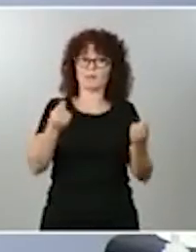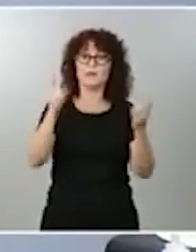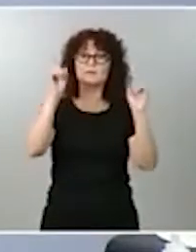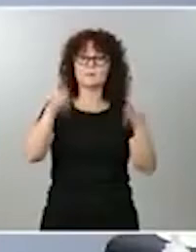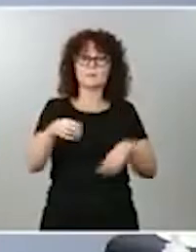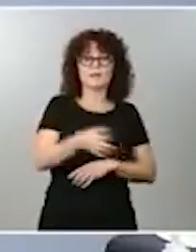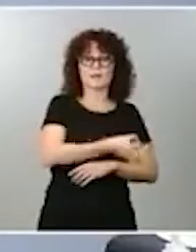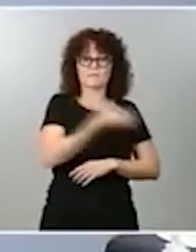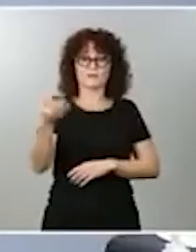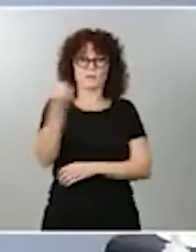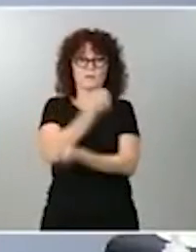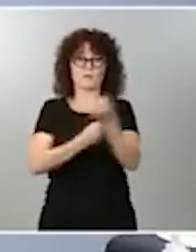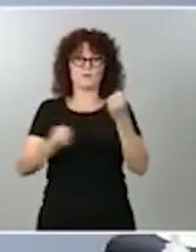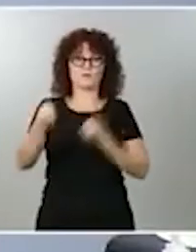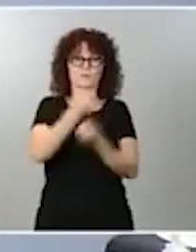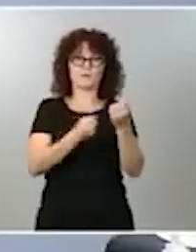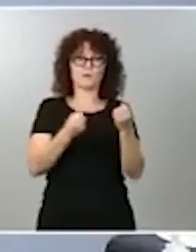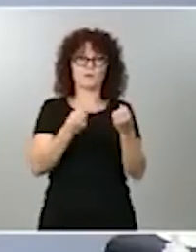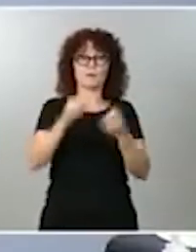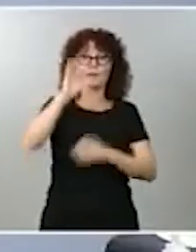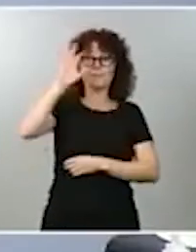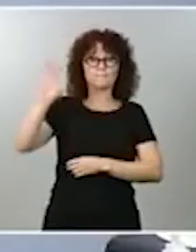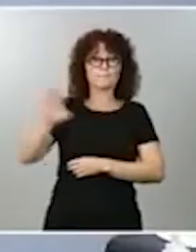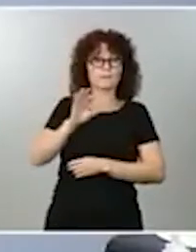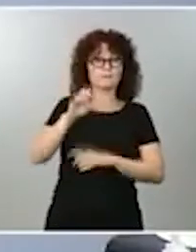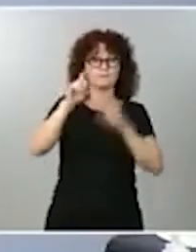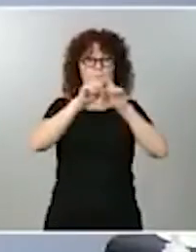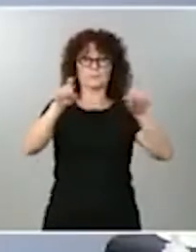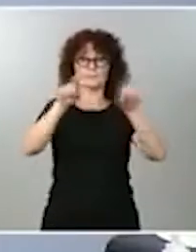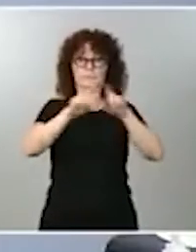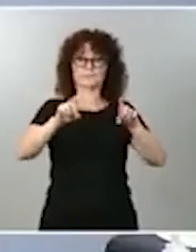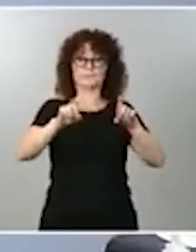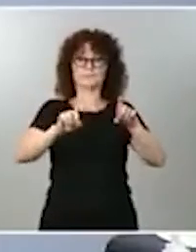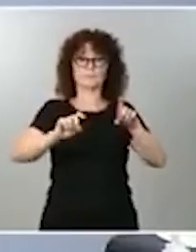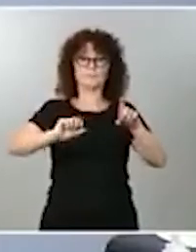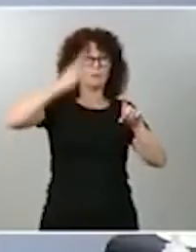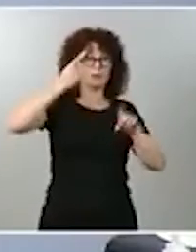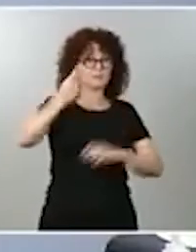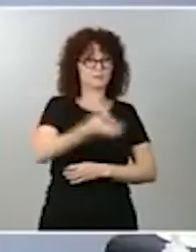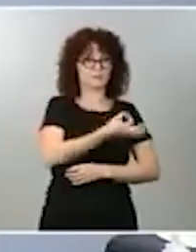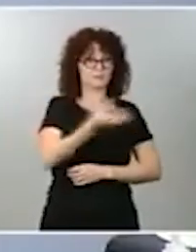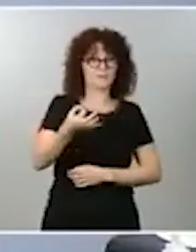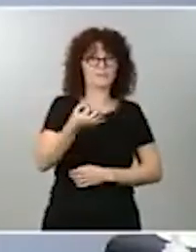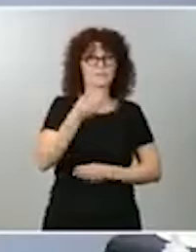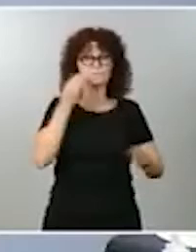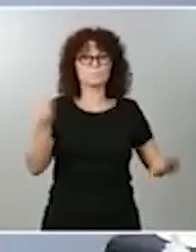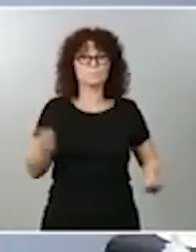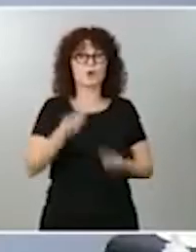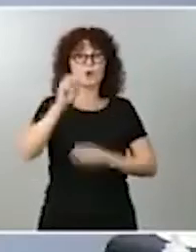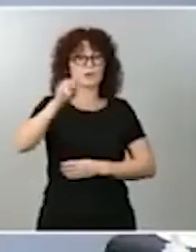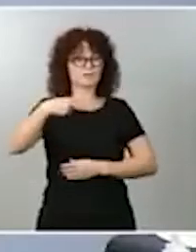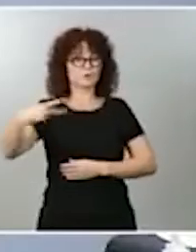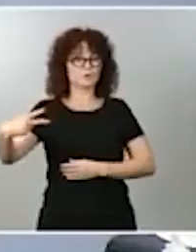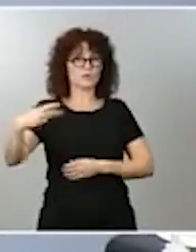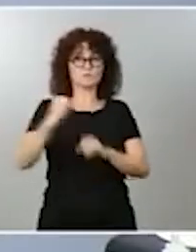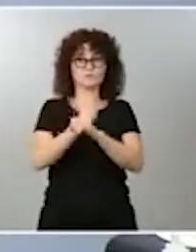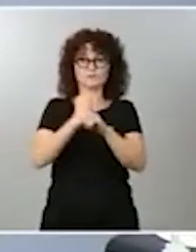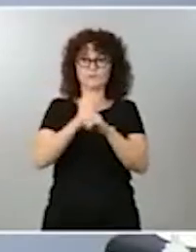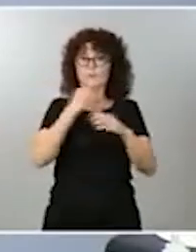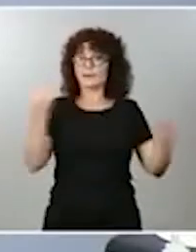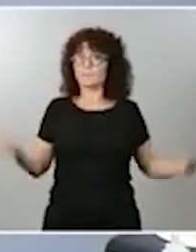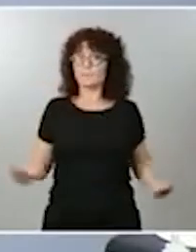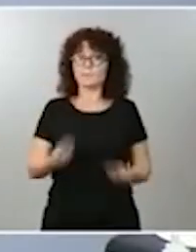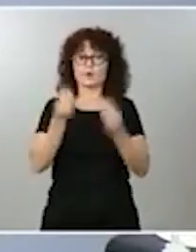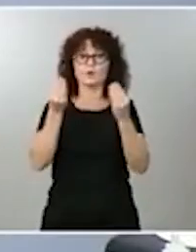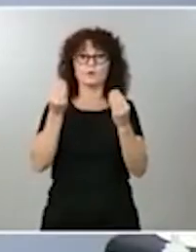económica. Aquellos países y aquellas empresas que son más eficientes, que tienen mejores resultados, que trabajan mejor, no solamente